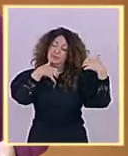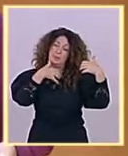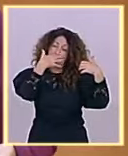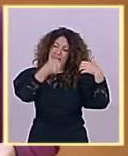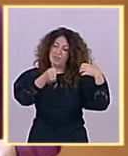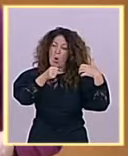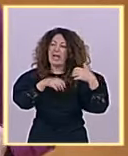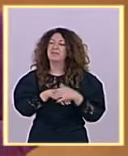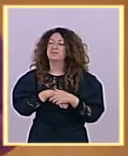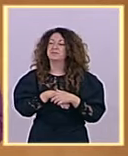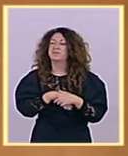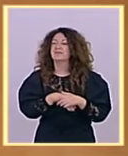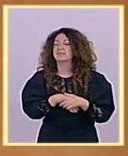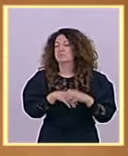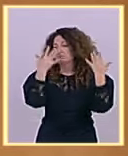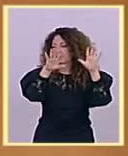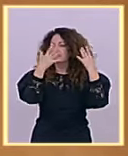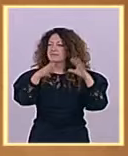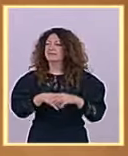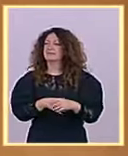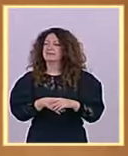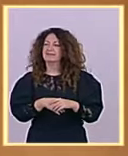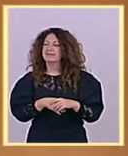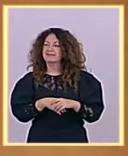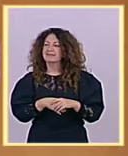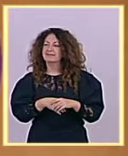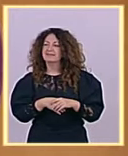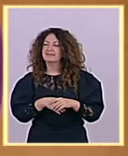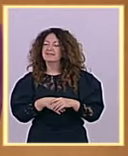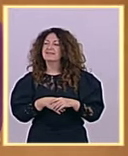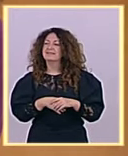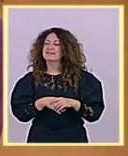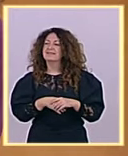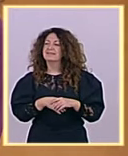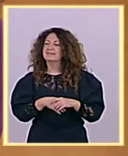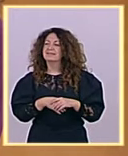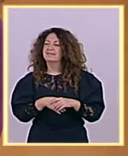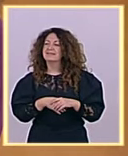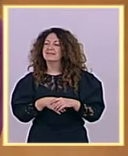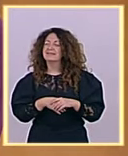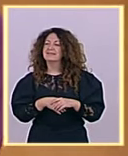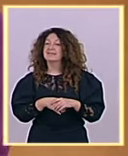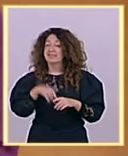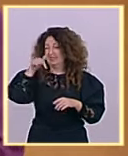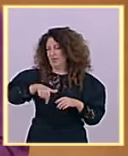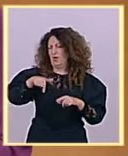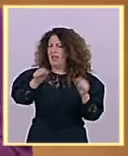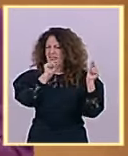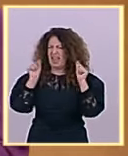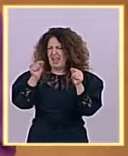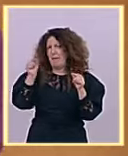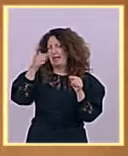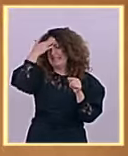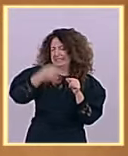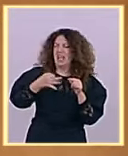seguro que a lo largo del debate de hoy tendremos ocasión de seguir siendo capaces de repasar todas las